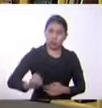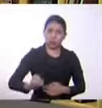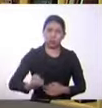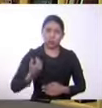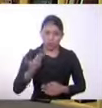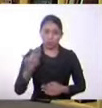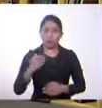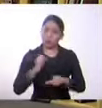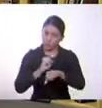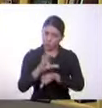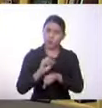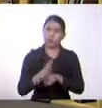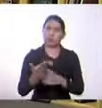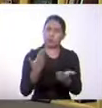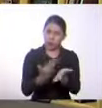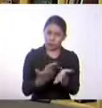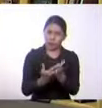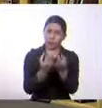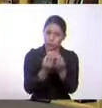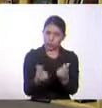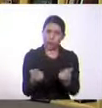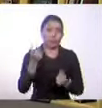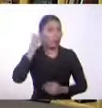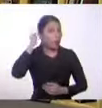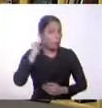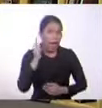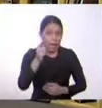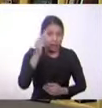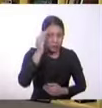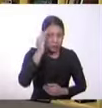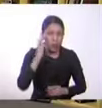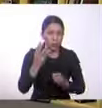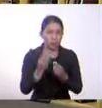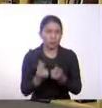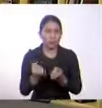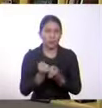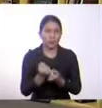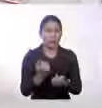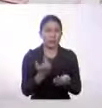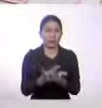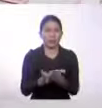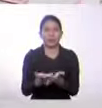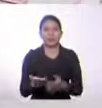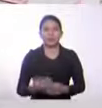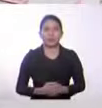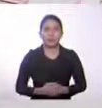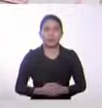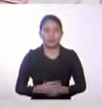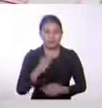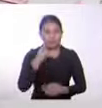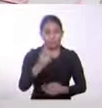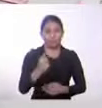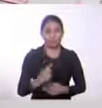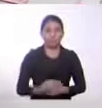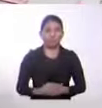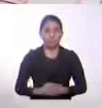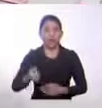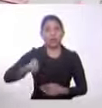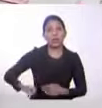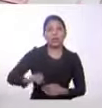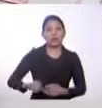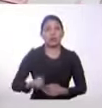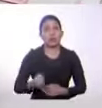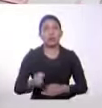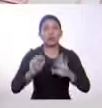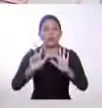dan esos aportes para que Carlos pueda construir esa propuesta que tiene que hacer? Veamos entonces a un estudiante de